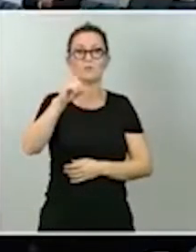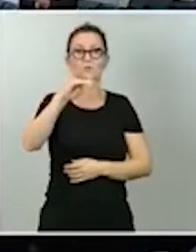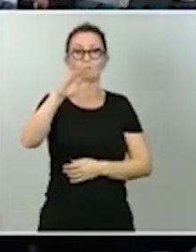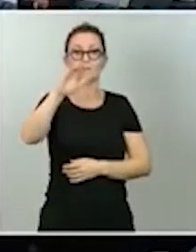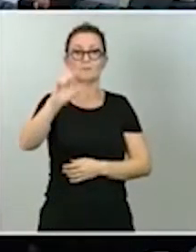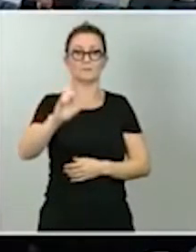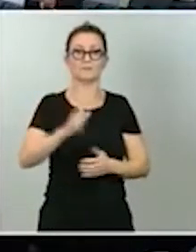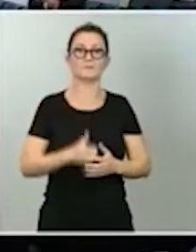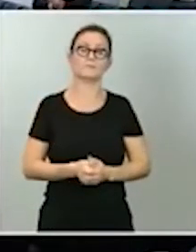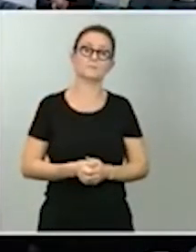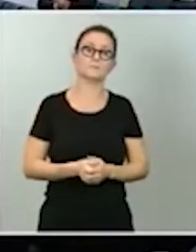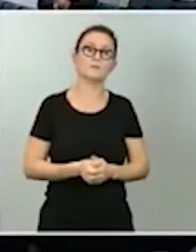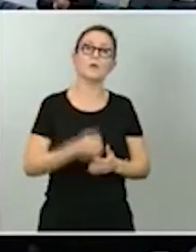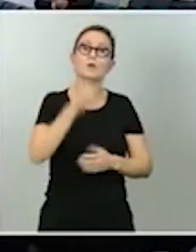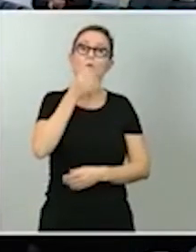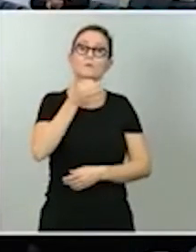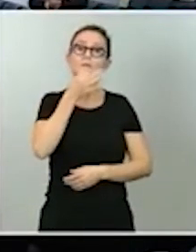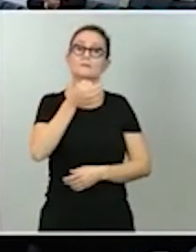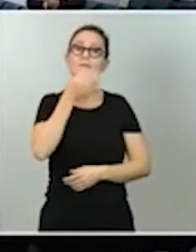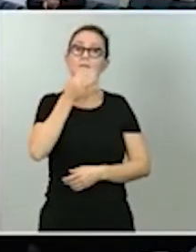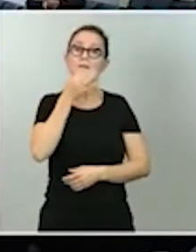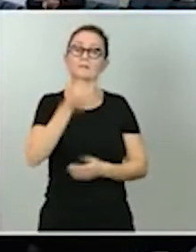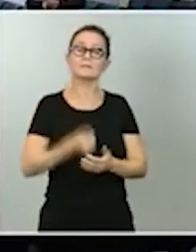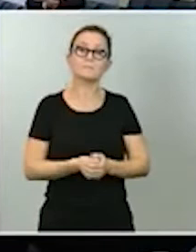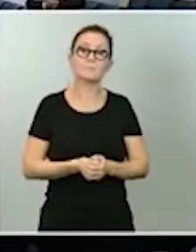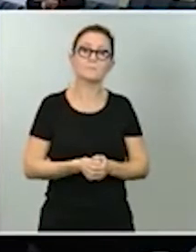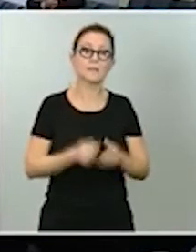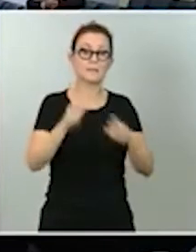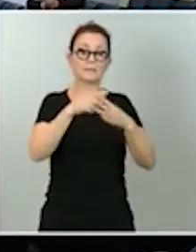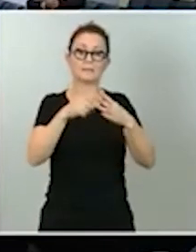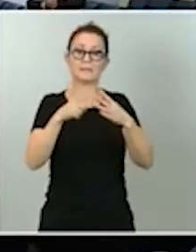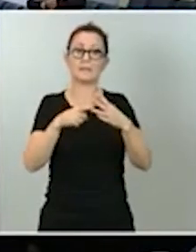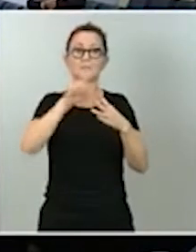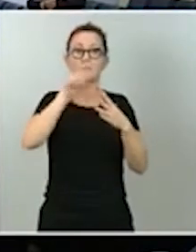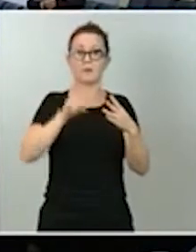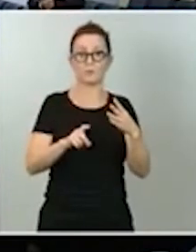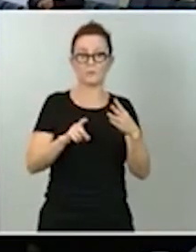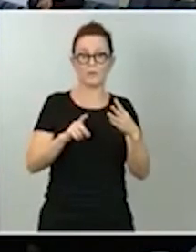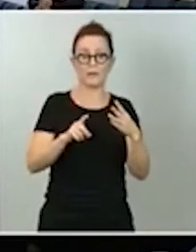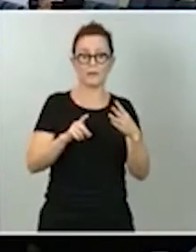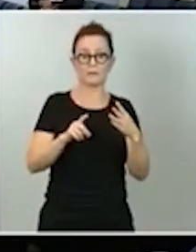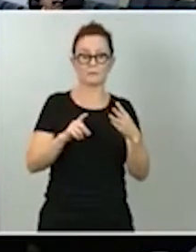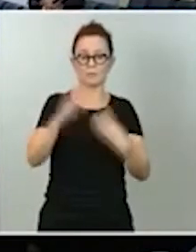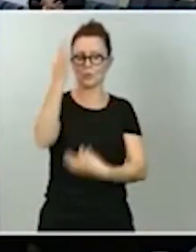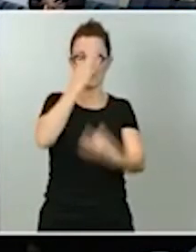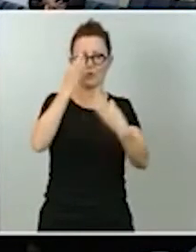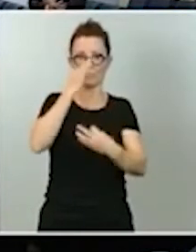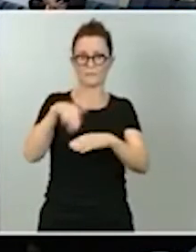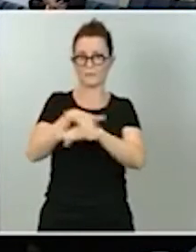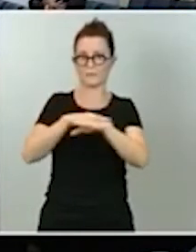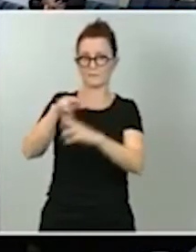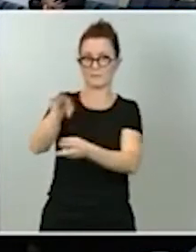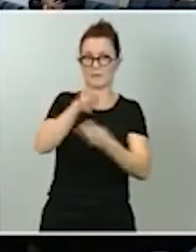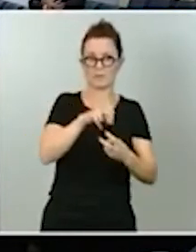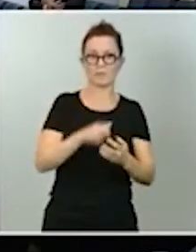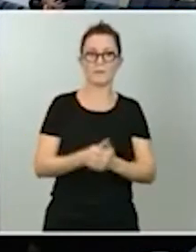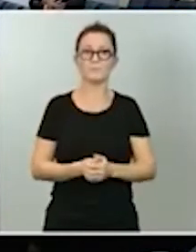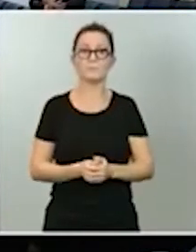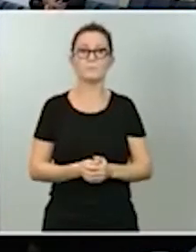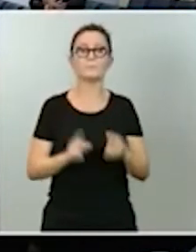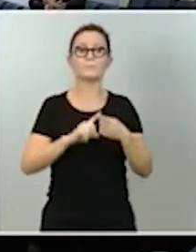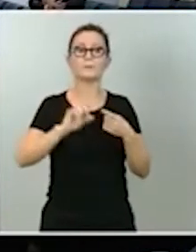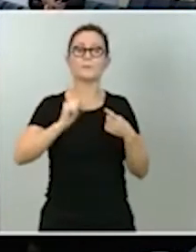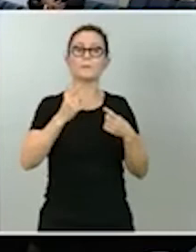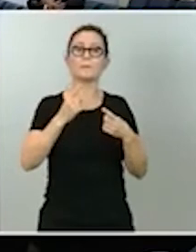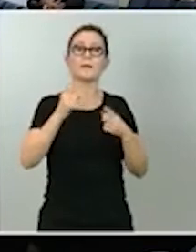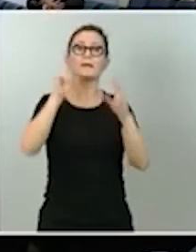Muy buenas tardes. Muchas gracias. Tengo tres preguntas muy, muy concretas para la ministra de Hacienda. La primera de ellas es por tema fiscal.